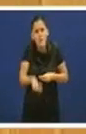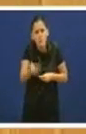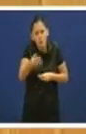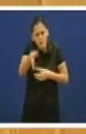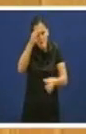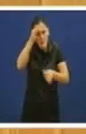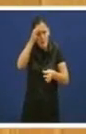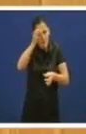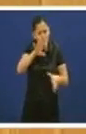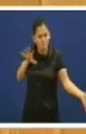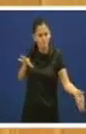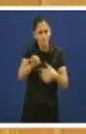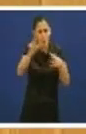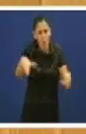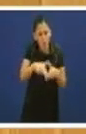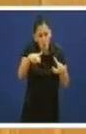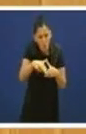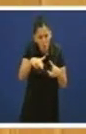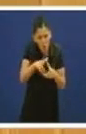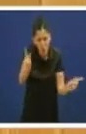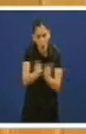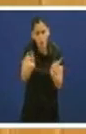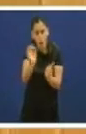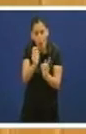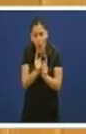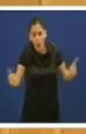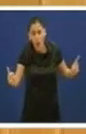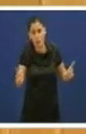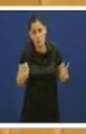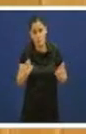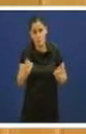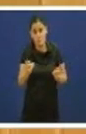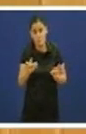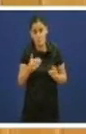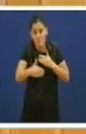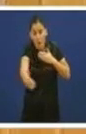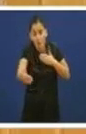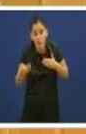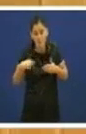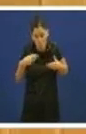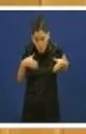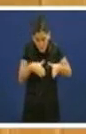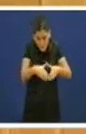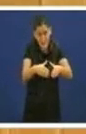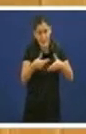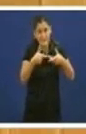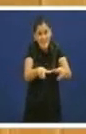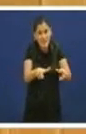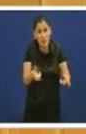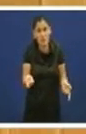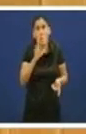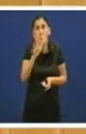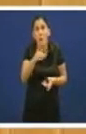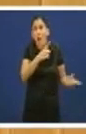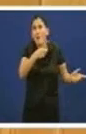carácter social son medidas a corto medio longo plazo para este sector porque o que significa é miles de empregos que se